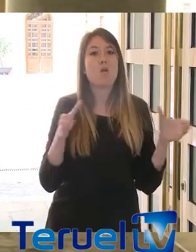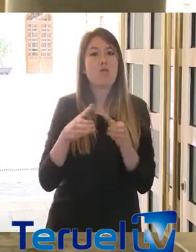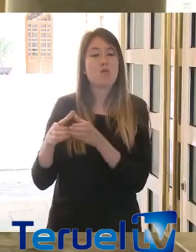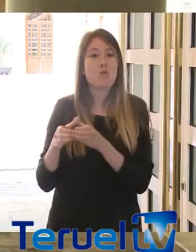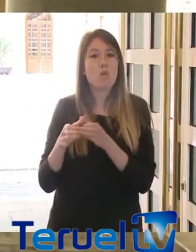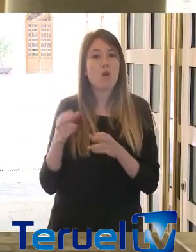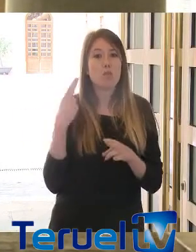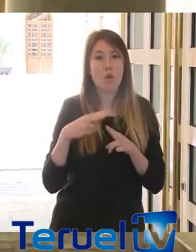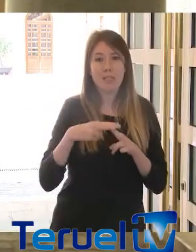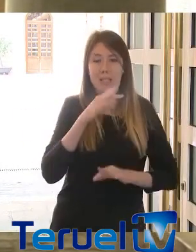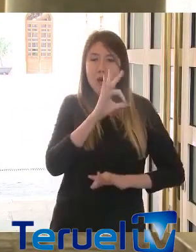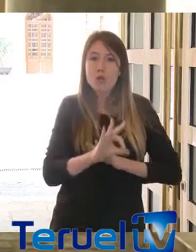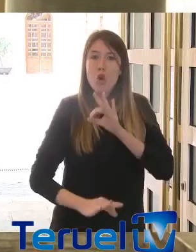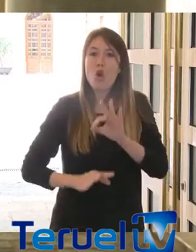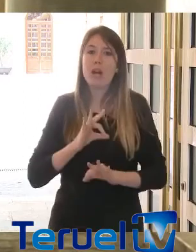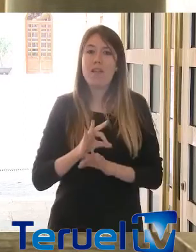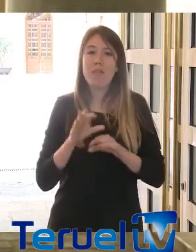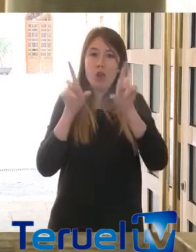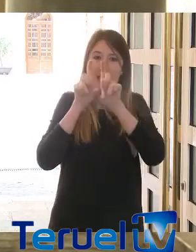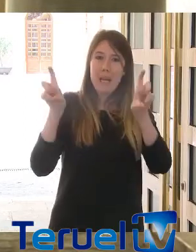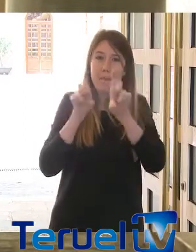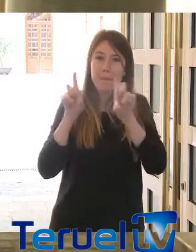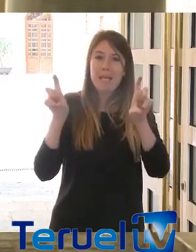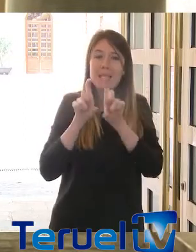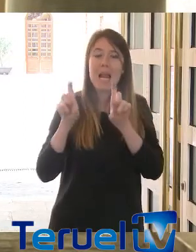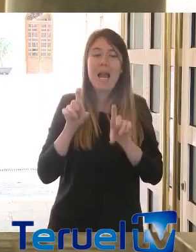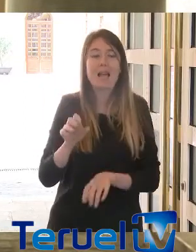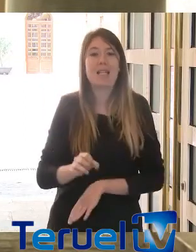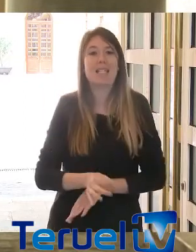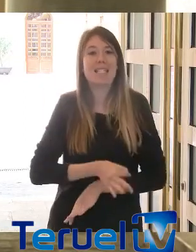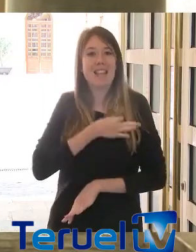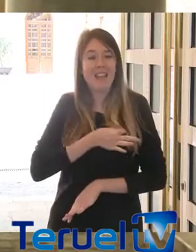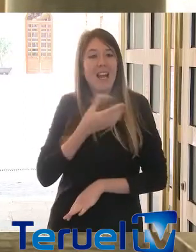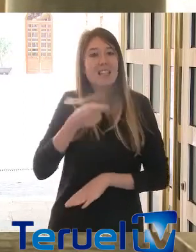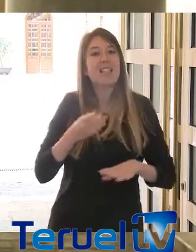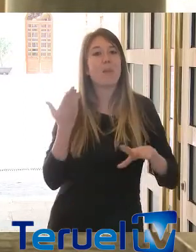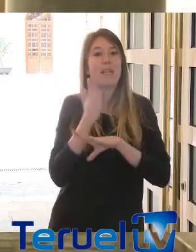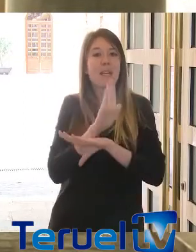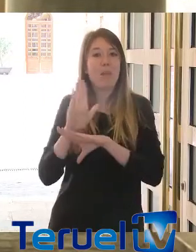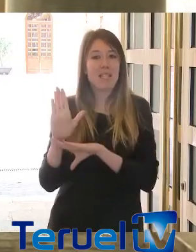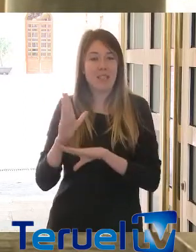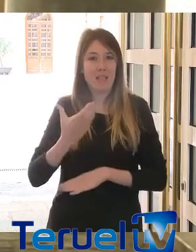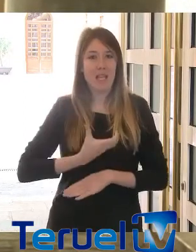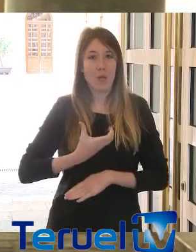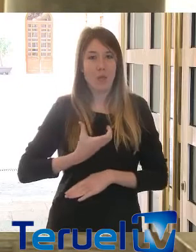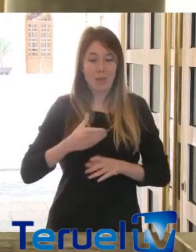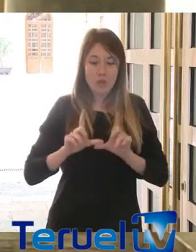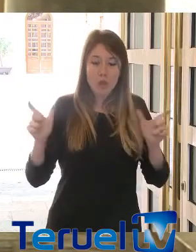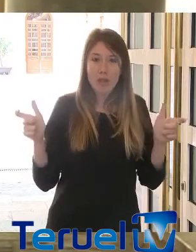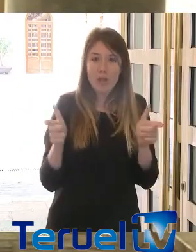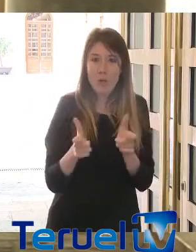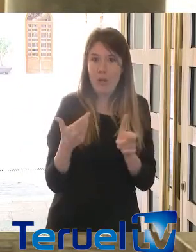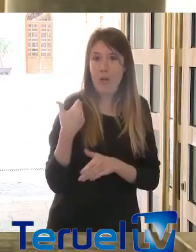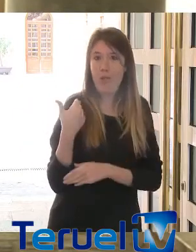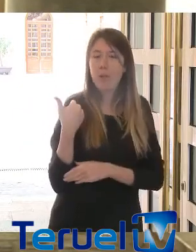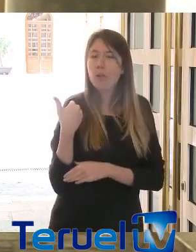organizaciones empresariales y sindicales y representantes de los ayuntamientos, que va